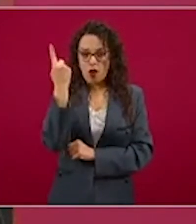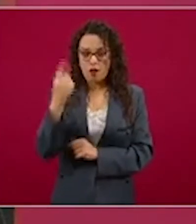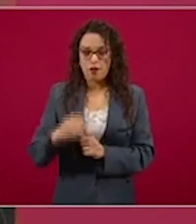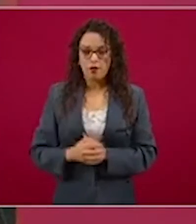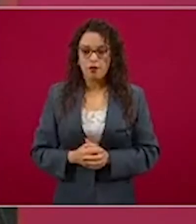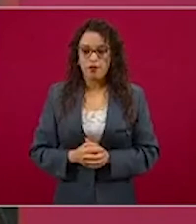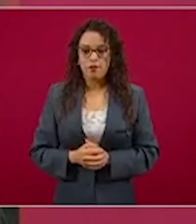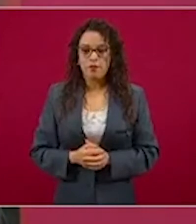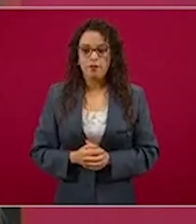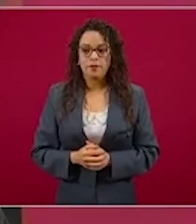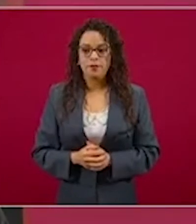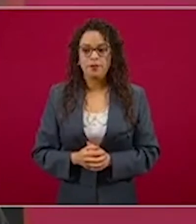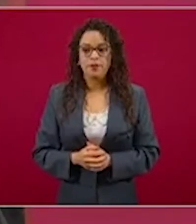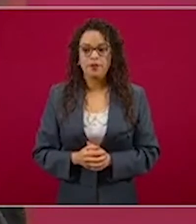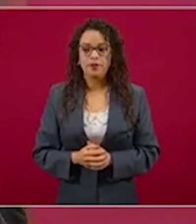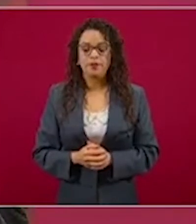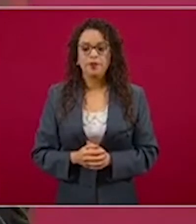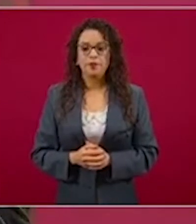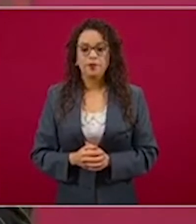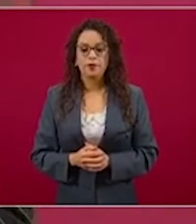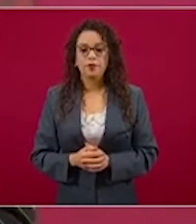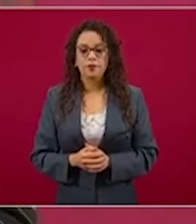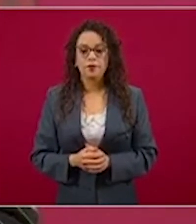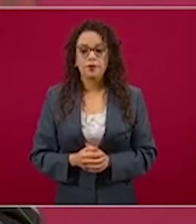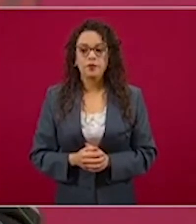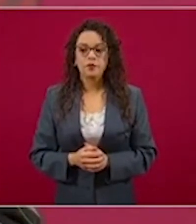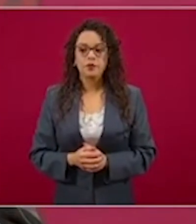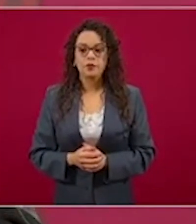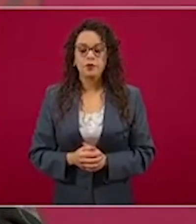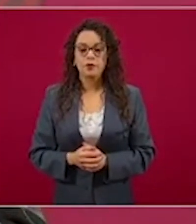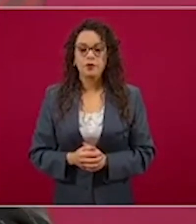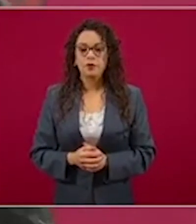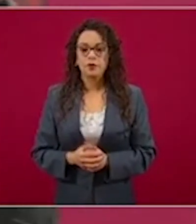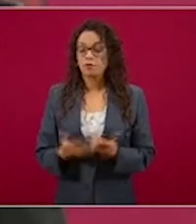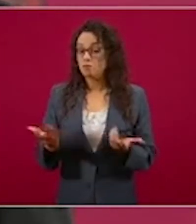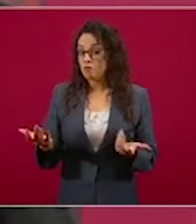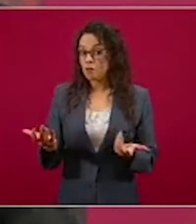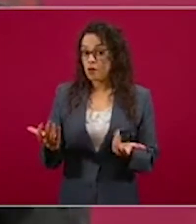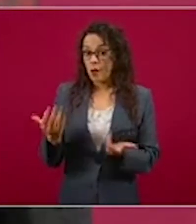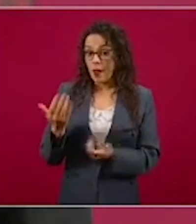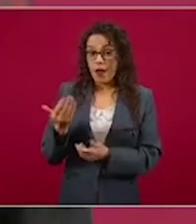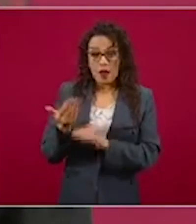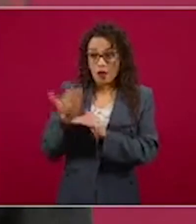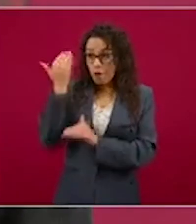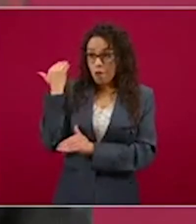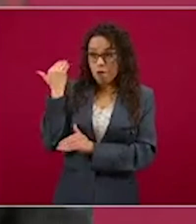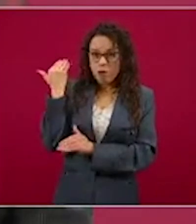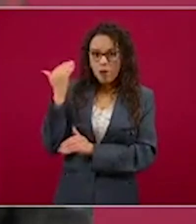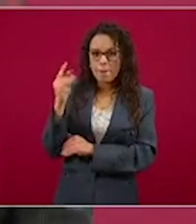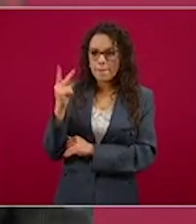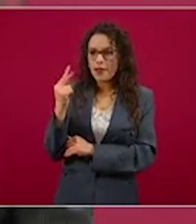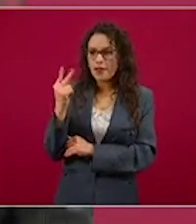estuvimos a más de 25 pesos por dólar.